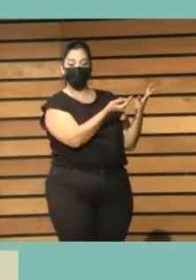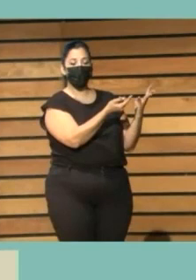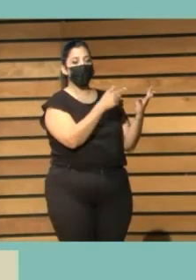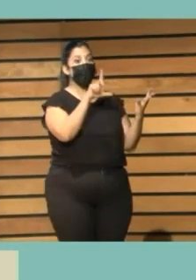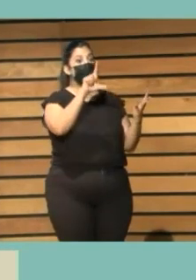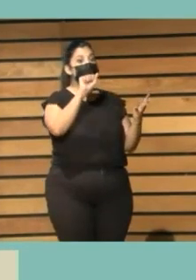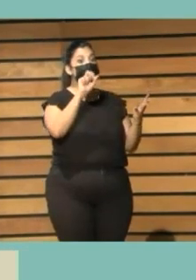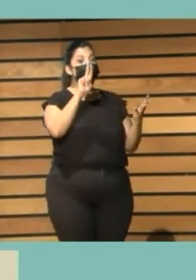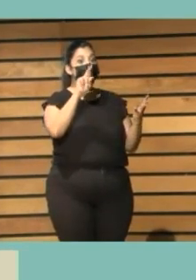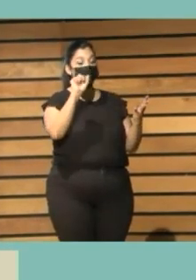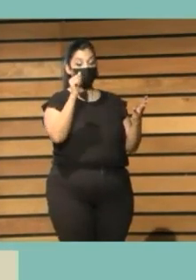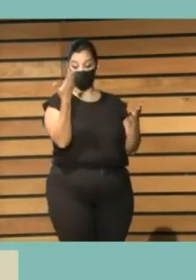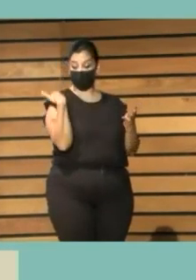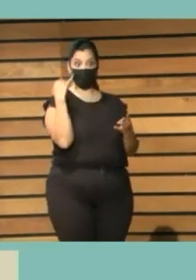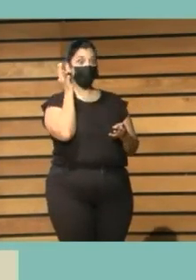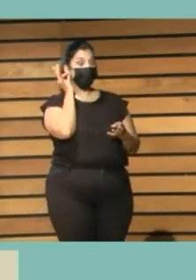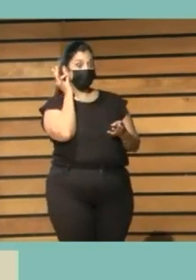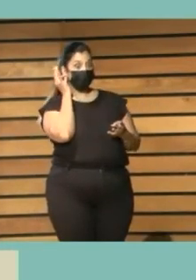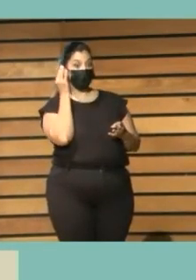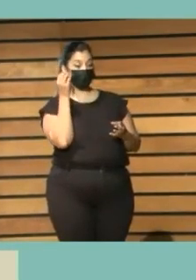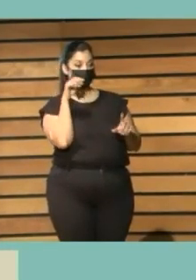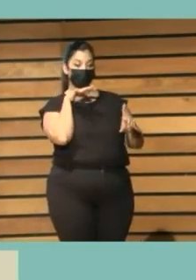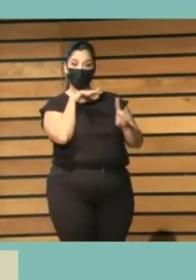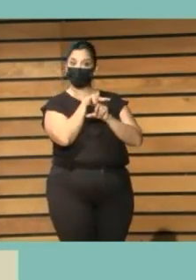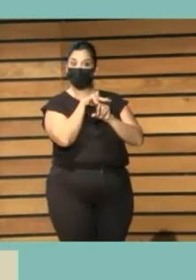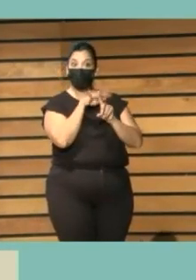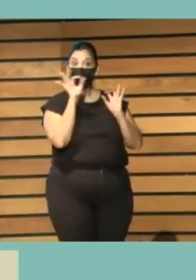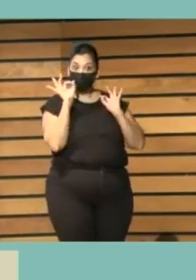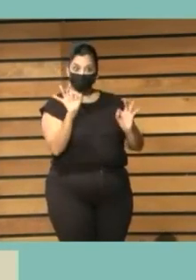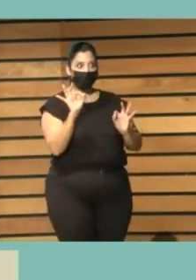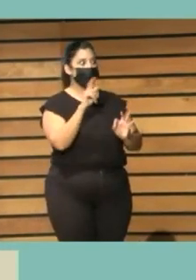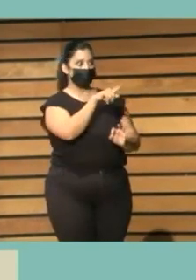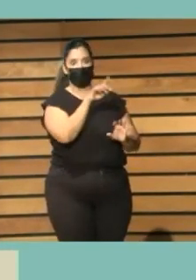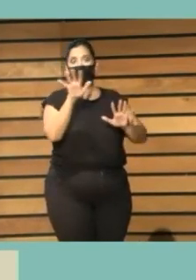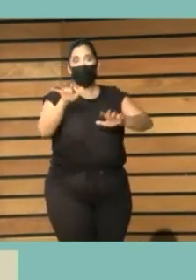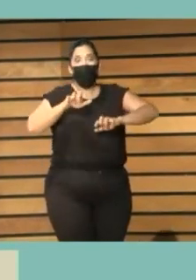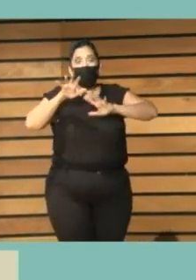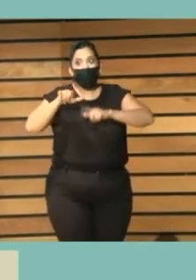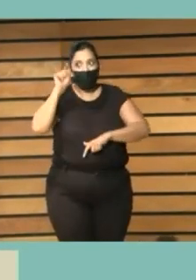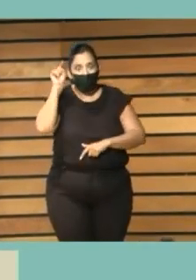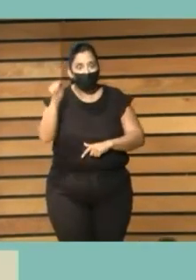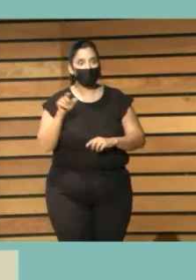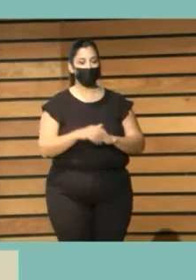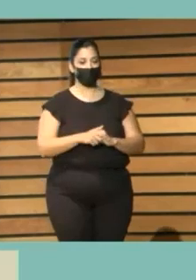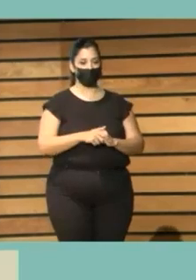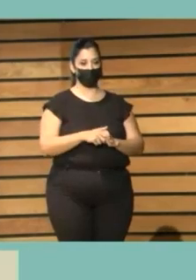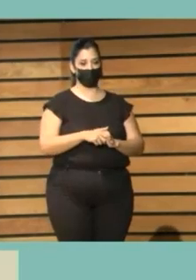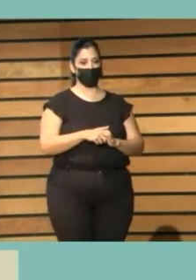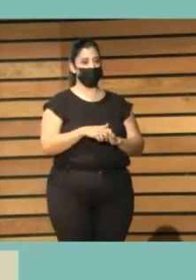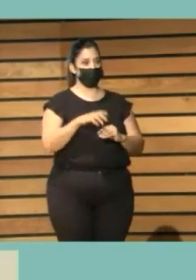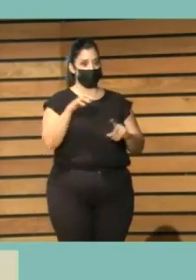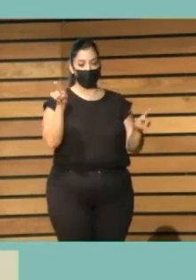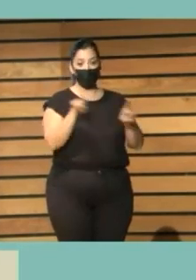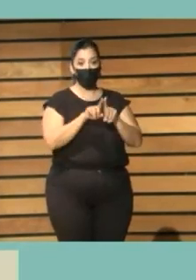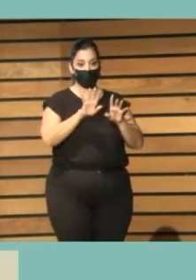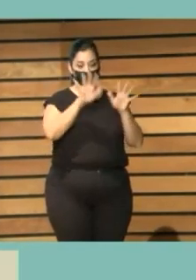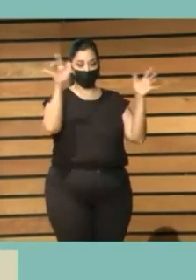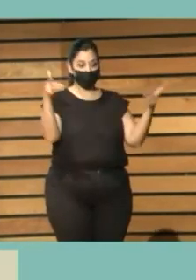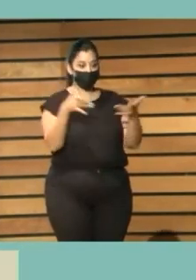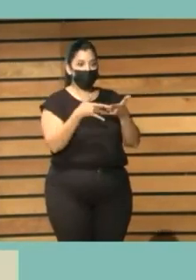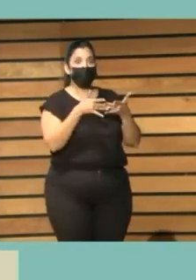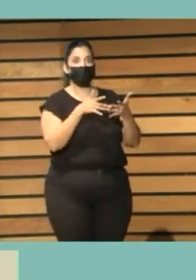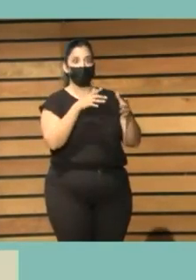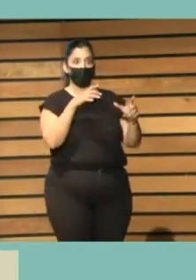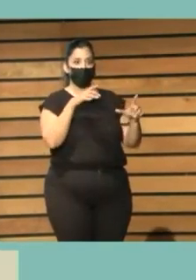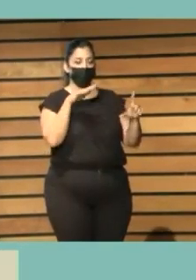Gallego como su primera escuela, como el sitio donde aprendieron a establecer comunidades virtuales de lectura.